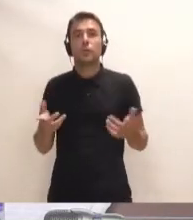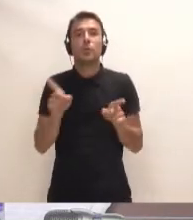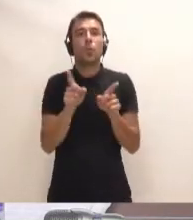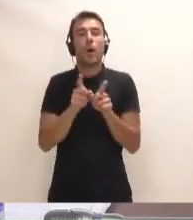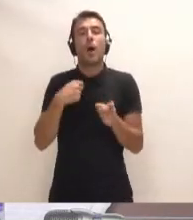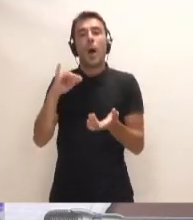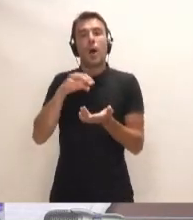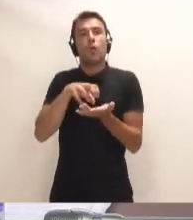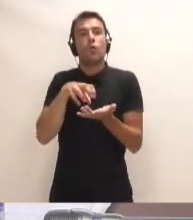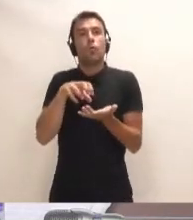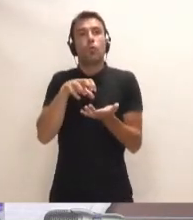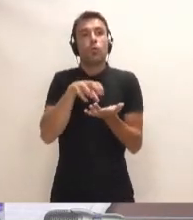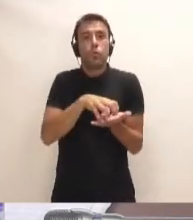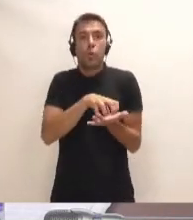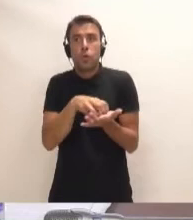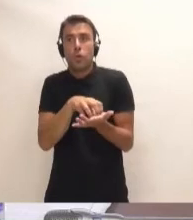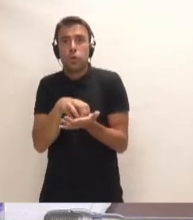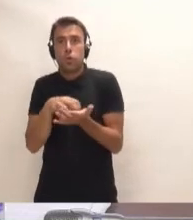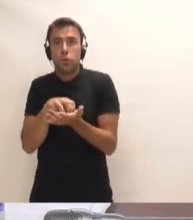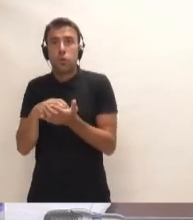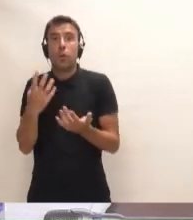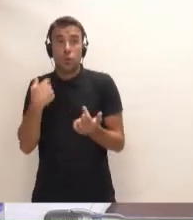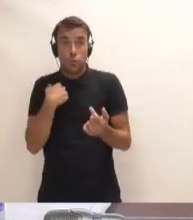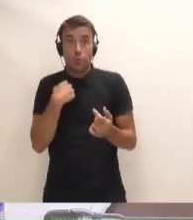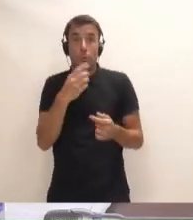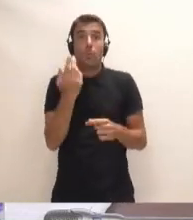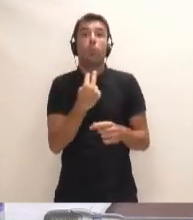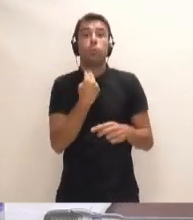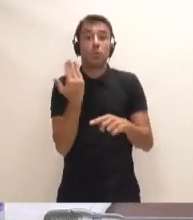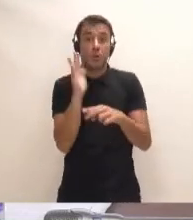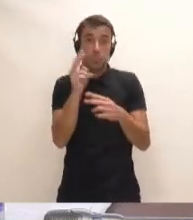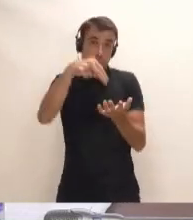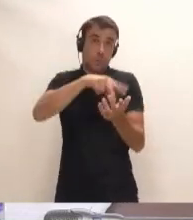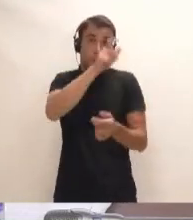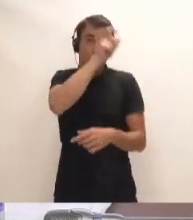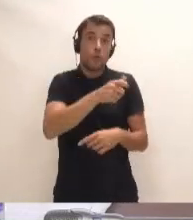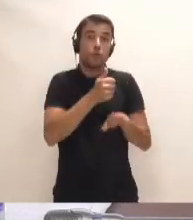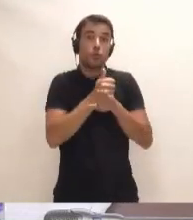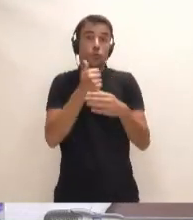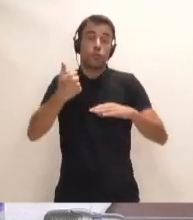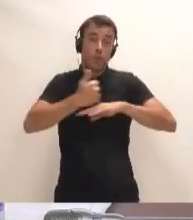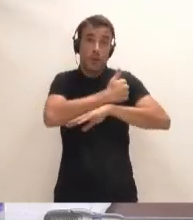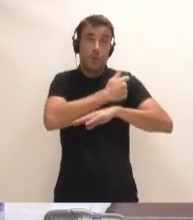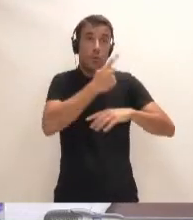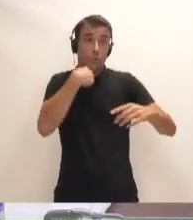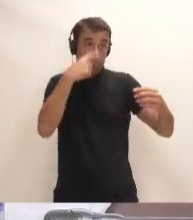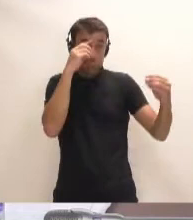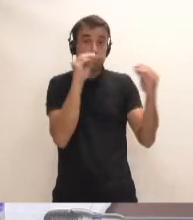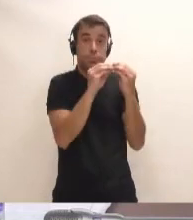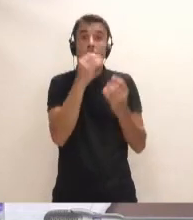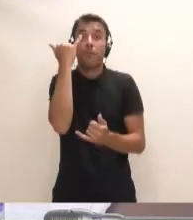preguntas que al final, y estando de acuerdo con el portavoz de Ciudadanos, nos llevan al minuto cero del